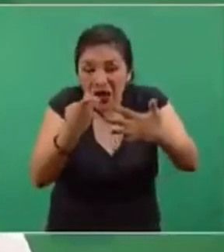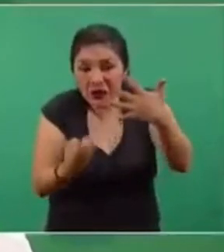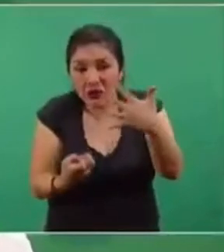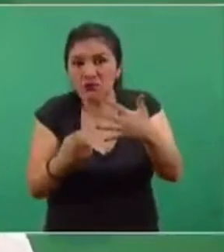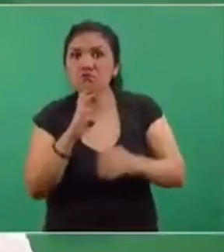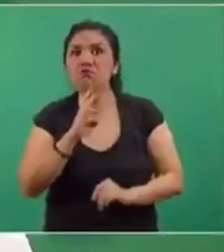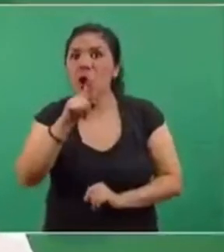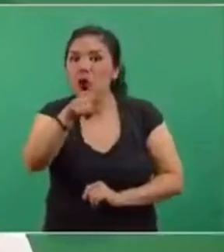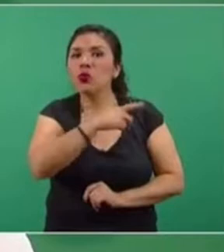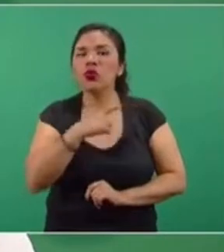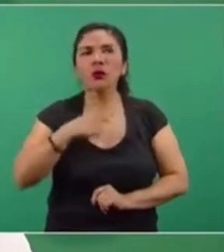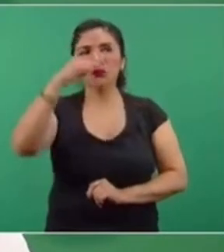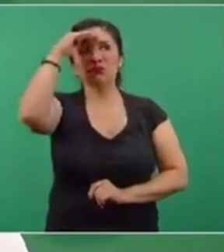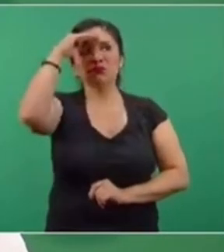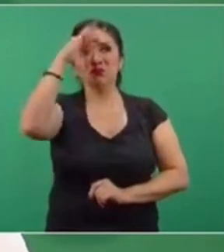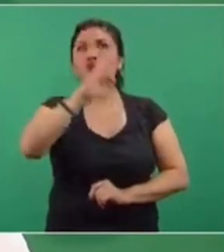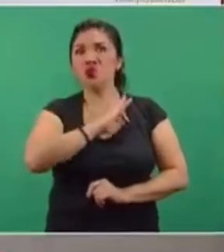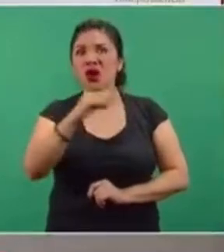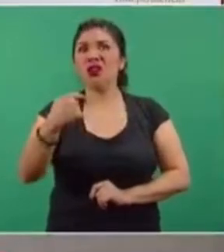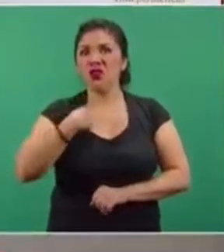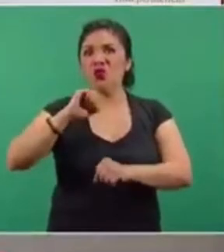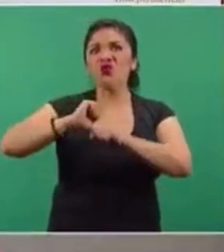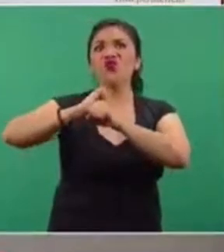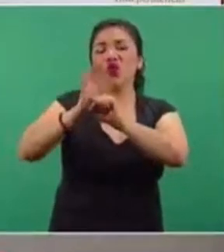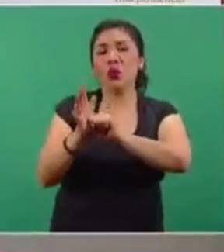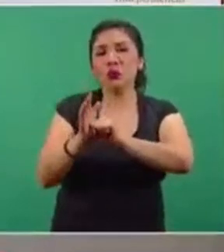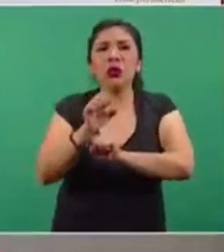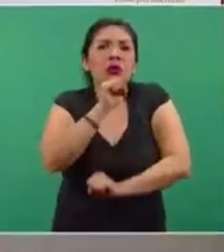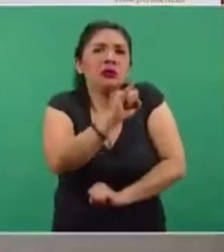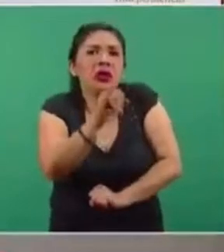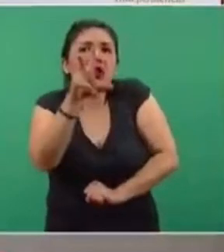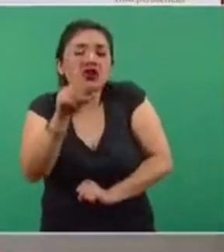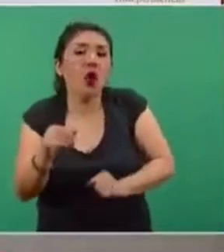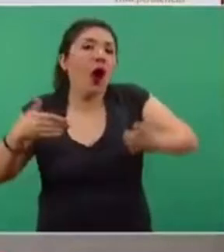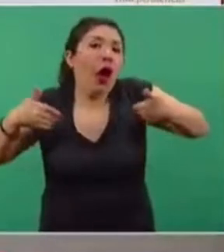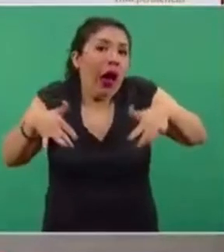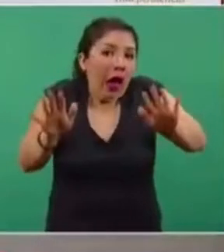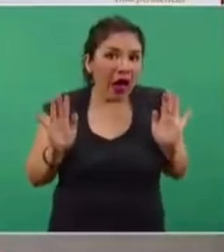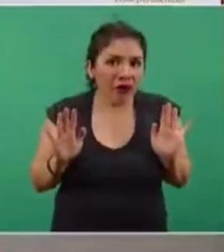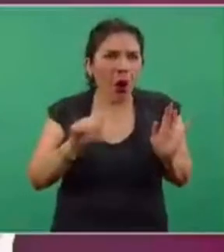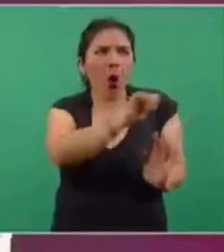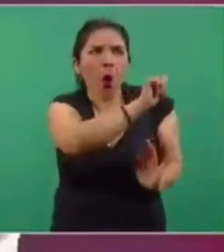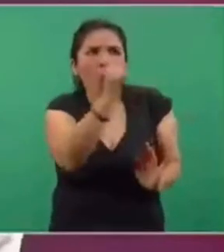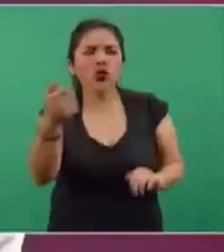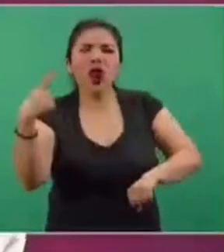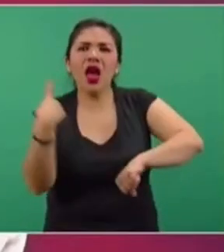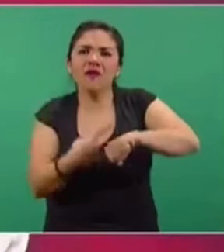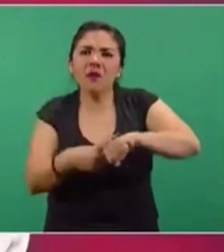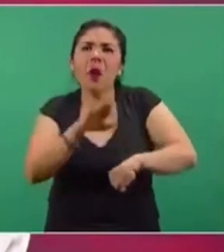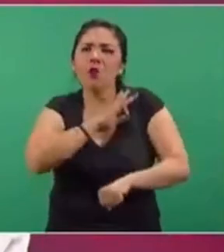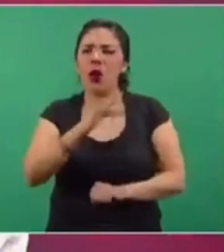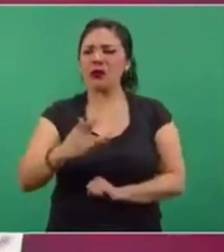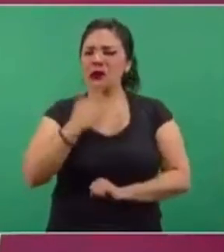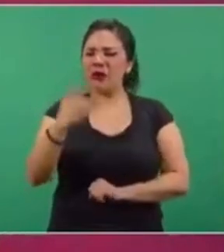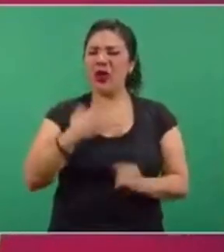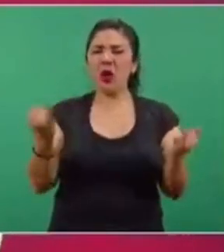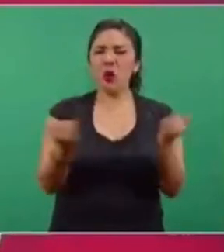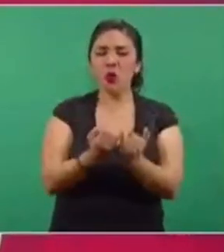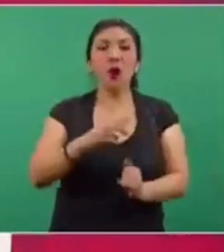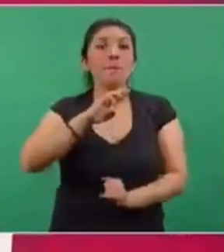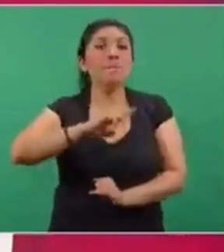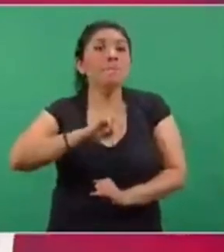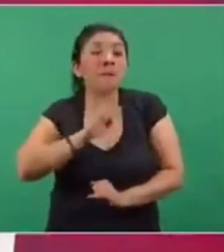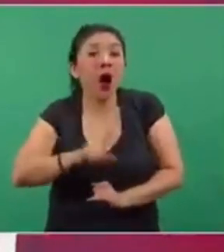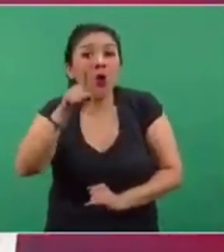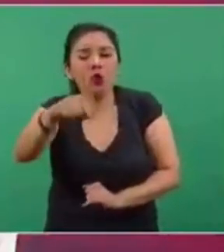mejor es que piense esto es COVID, puede no serlo, hay otras enfermedades que pueden dar a esto, muchas, pero es mejor pensar